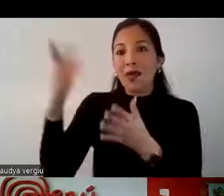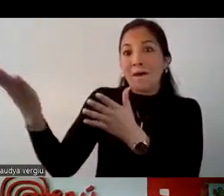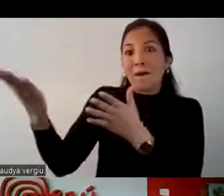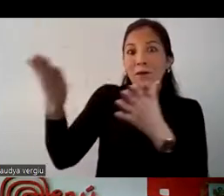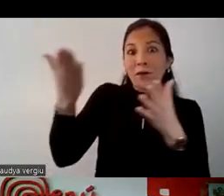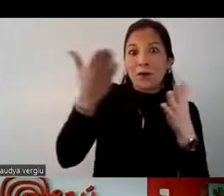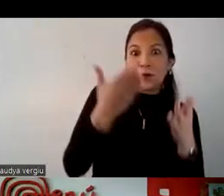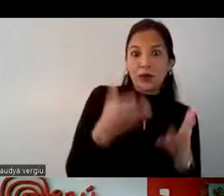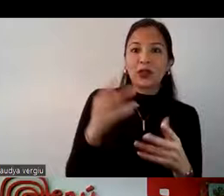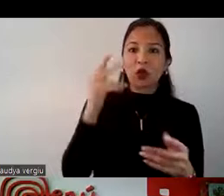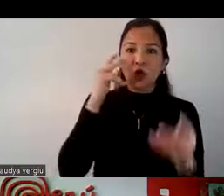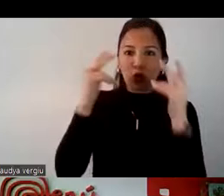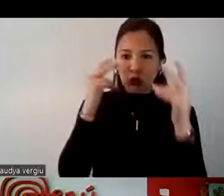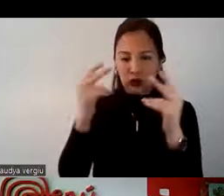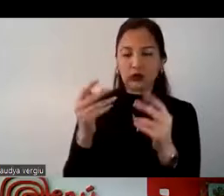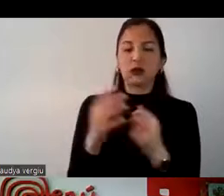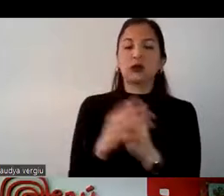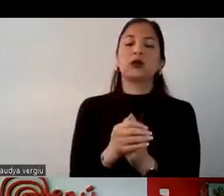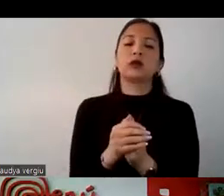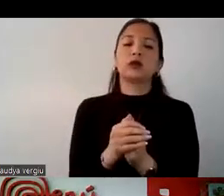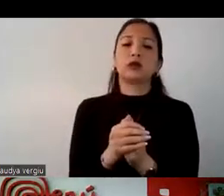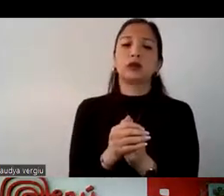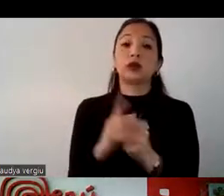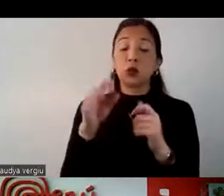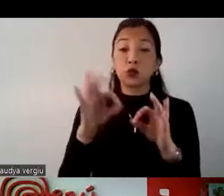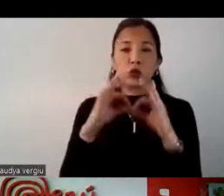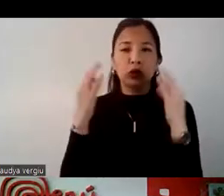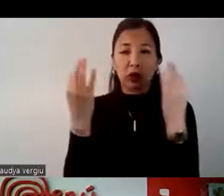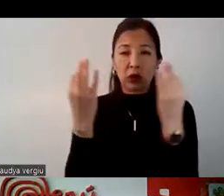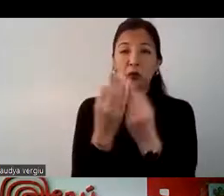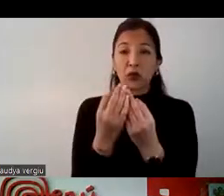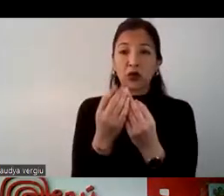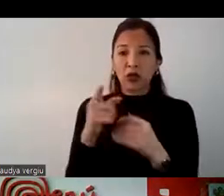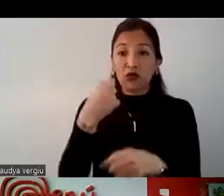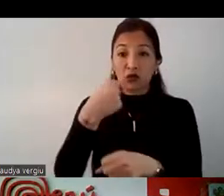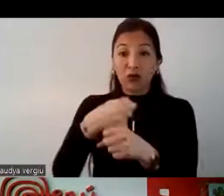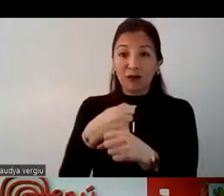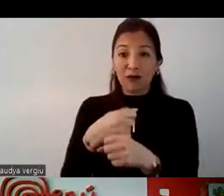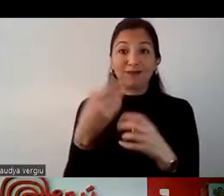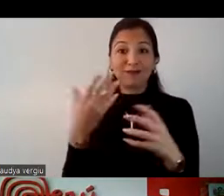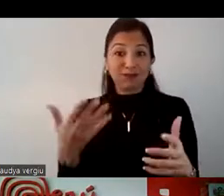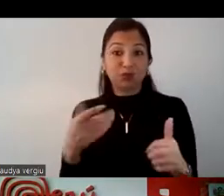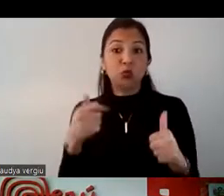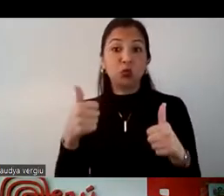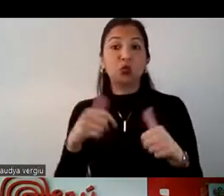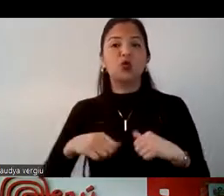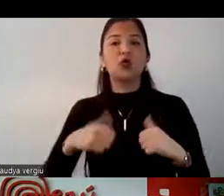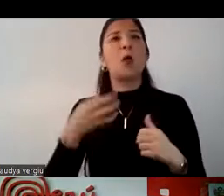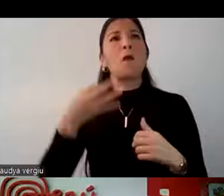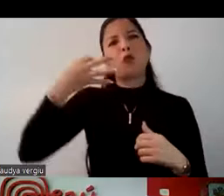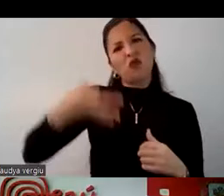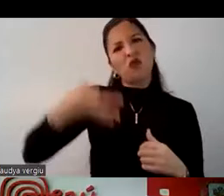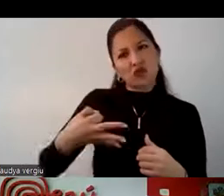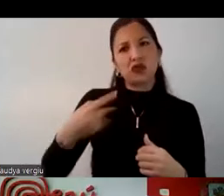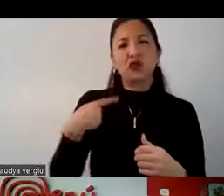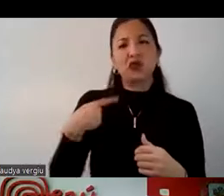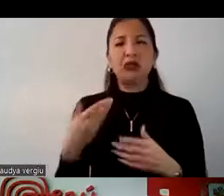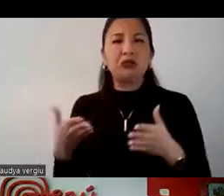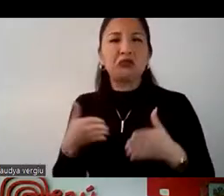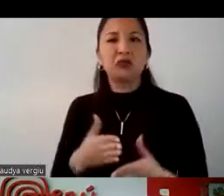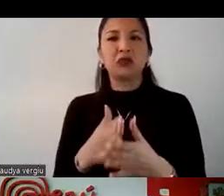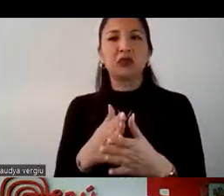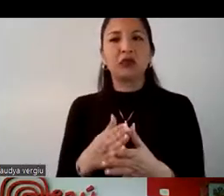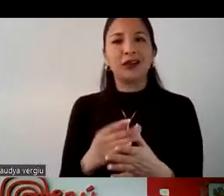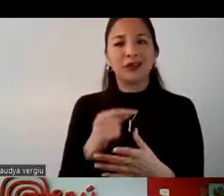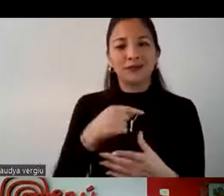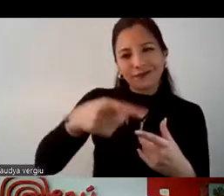turista a que visite el Perú. Entonces, muy interesante el trabajo que ellos hacen, la verdad que muy profesionales y nos permiten una llegada